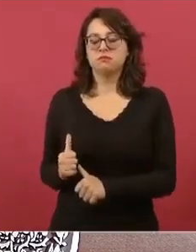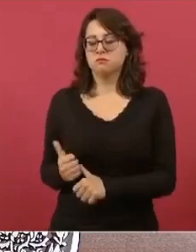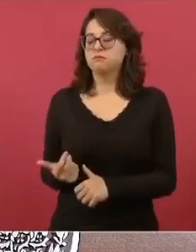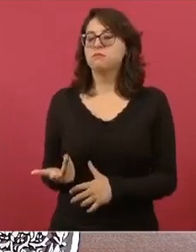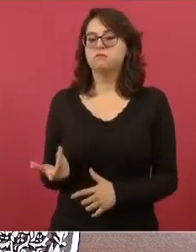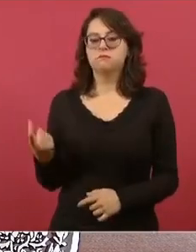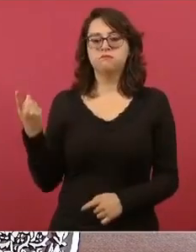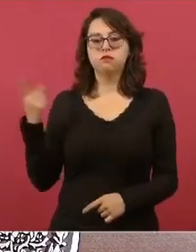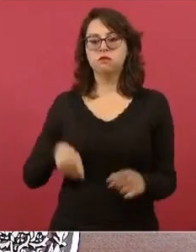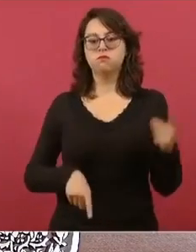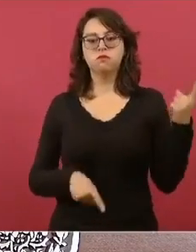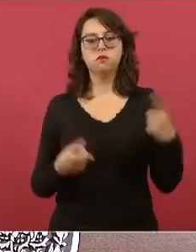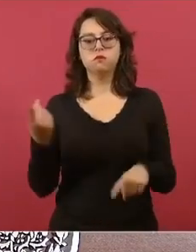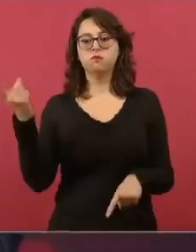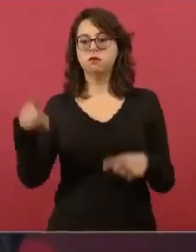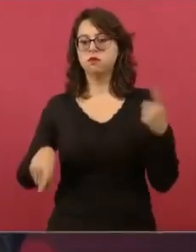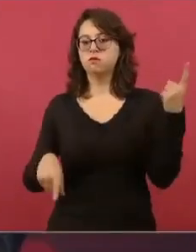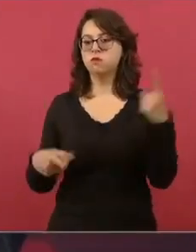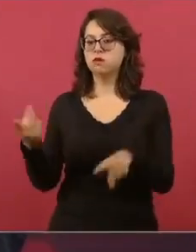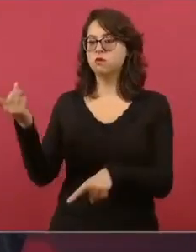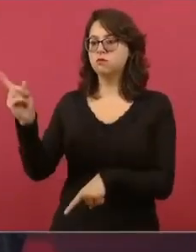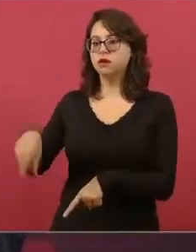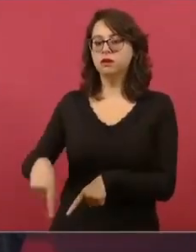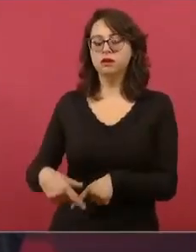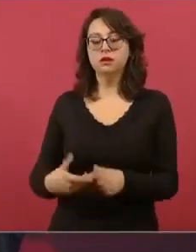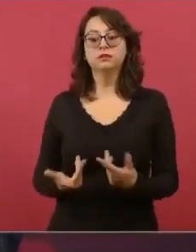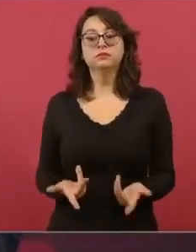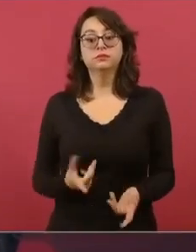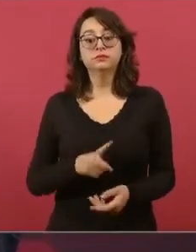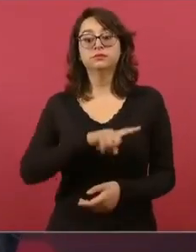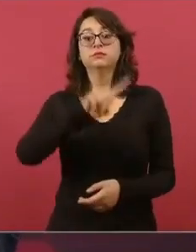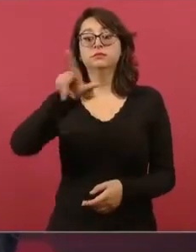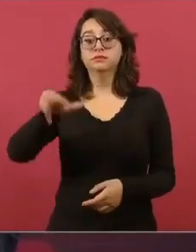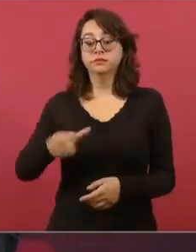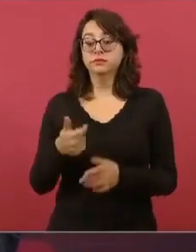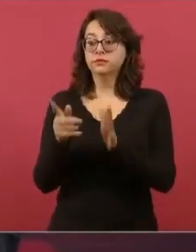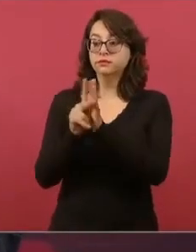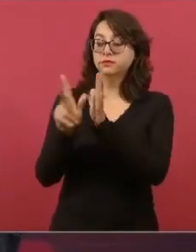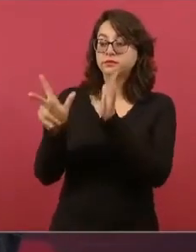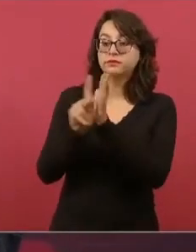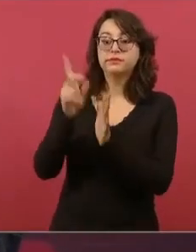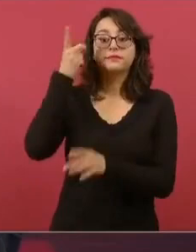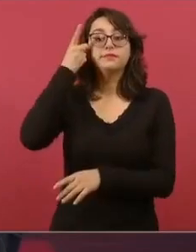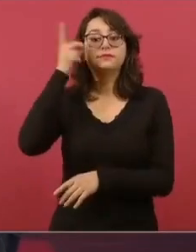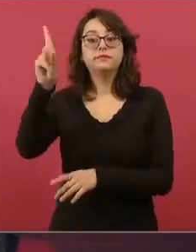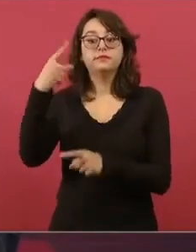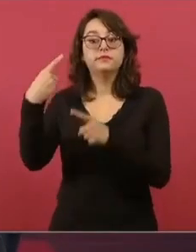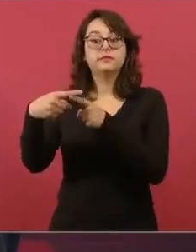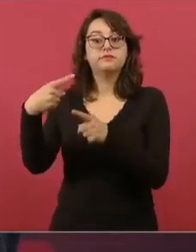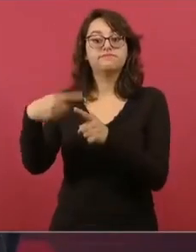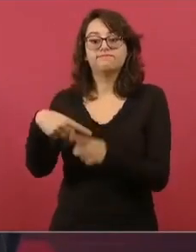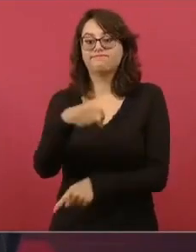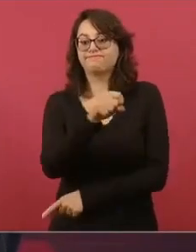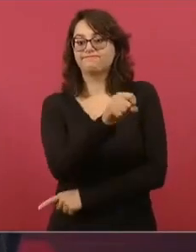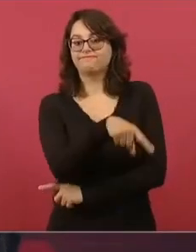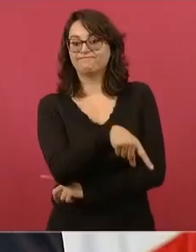se convirtieron en los dueños de los medios de información o